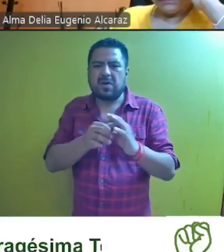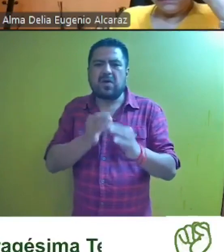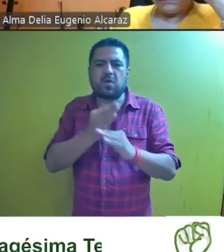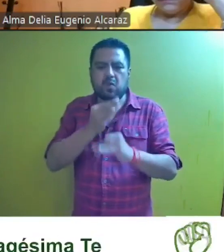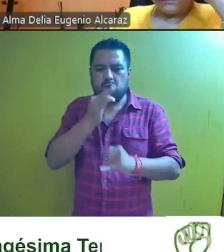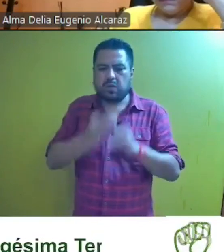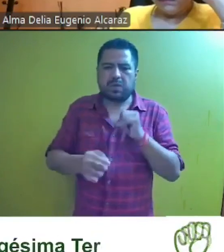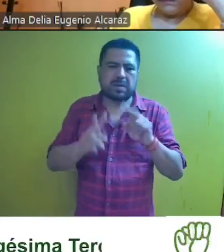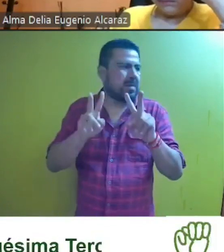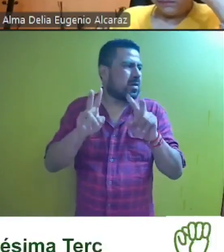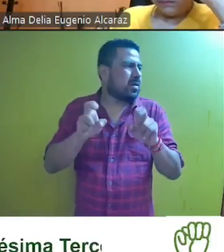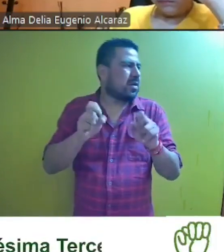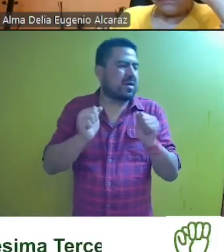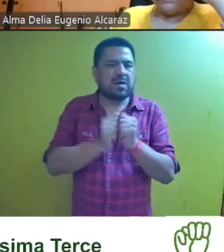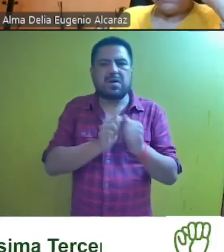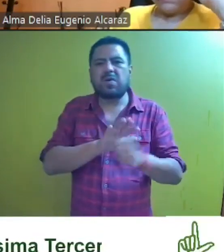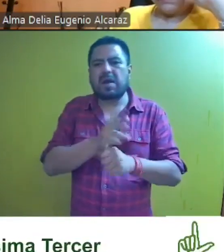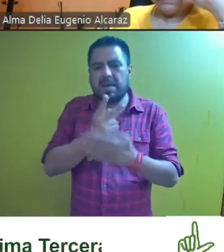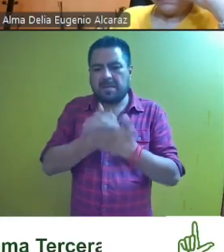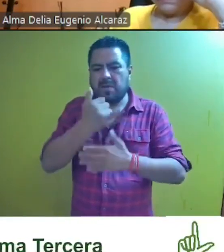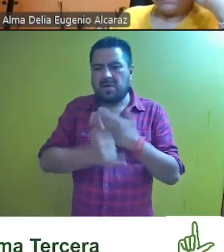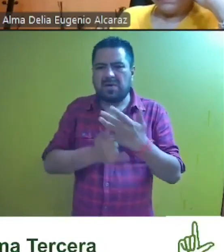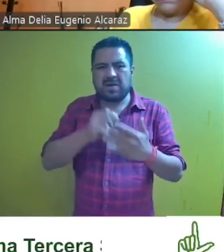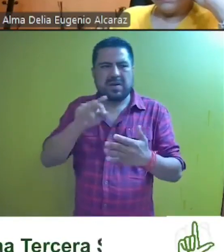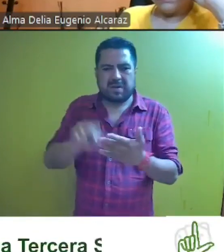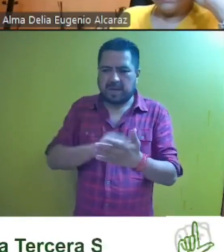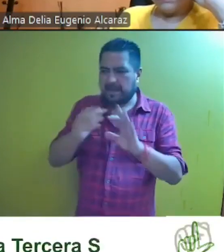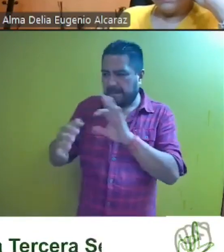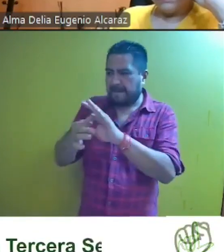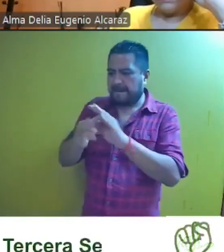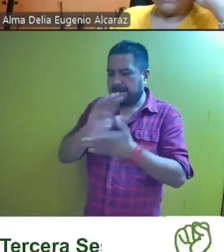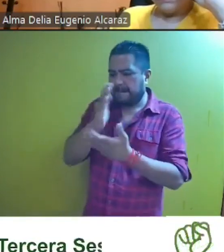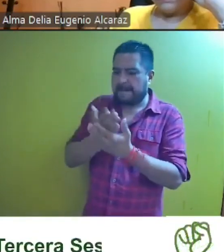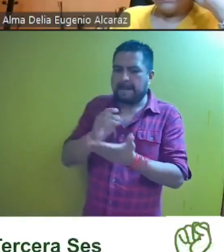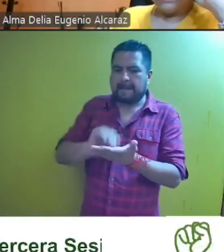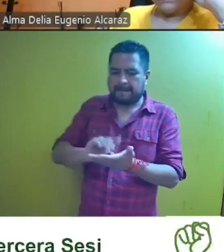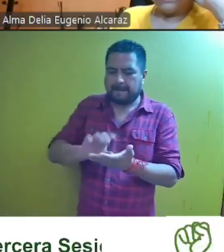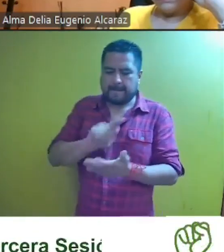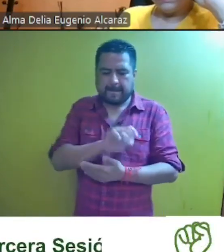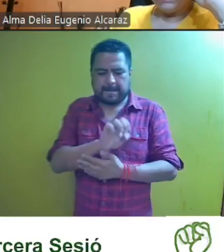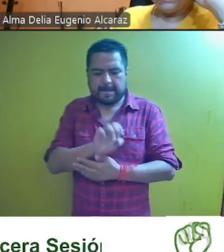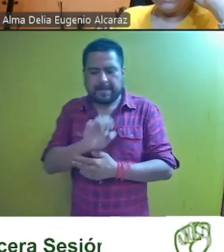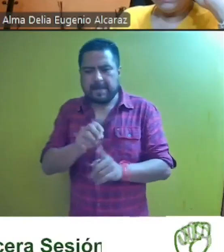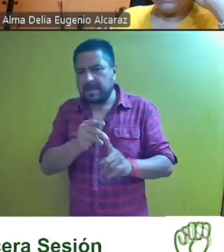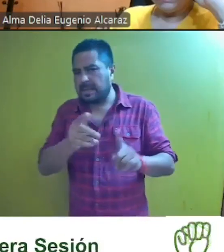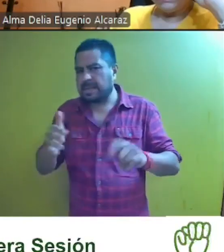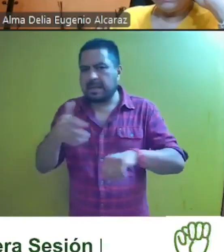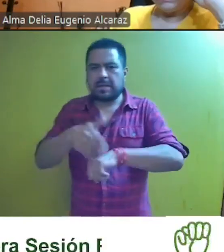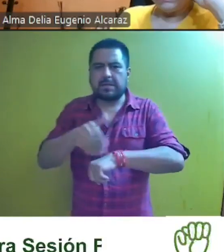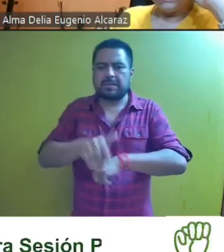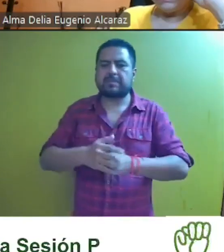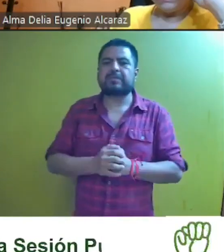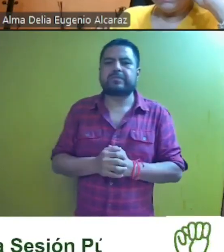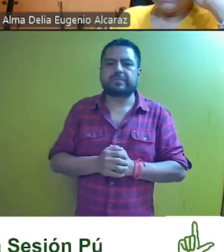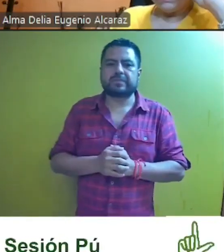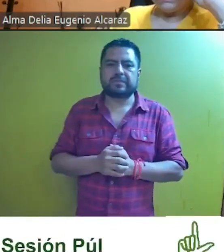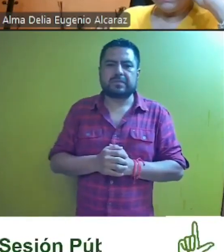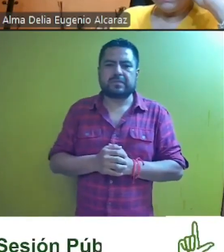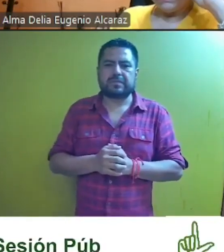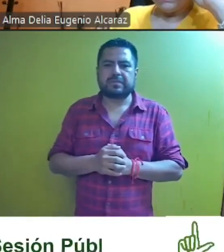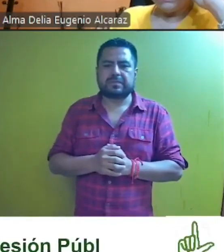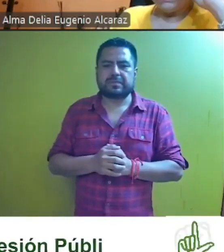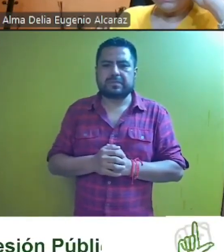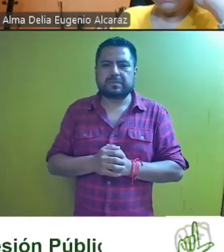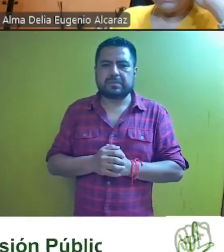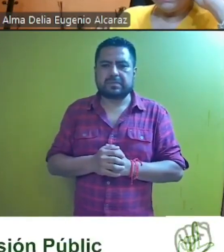asunto consistente en el proyecto del audoconvenio relativo al expediente TEE diagonal LST diagonal cero veintiocho